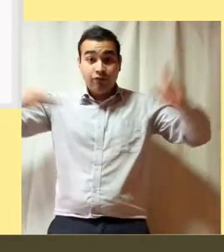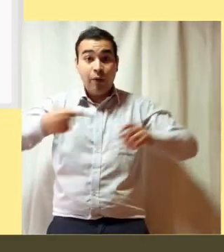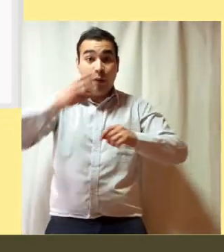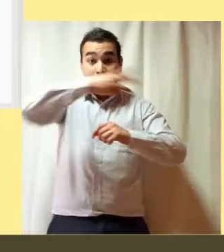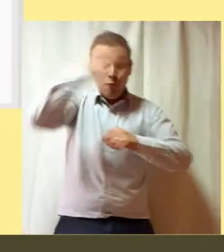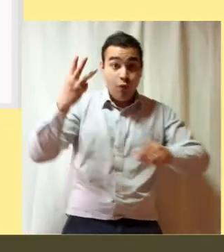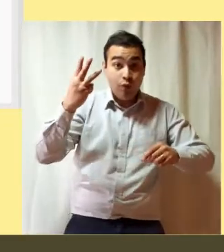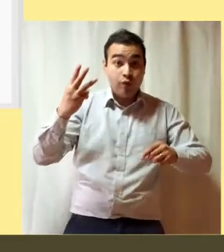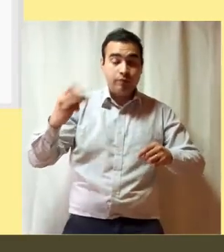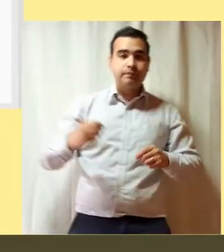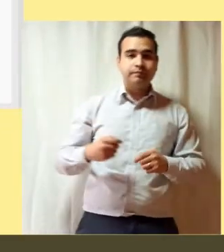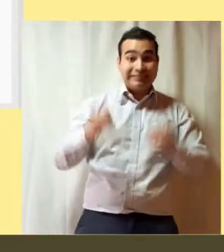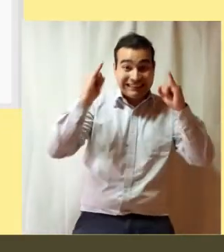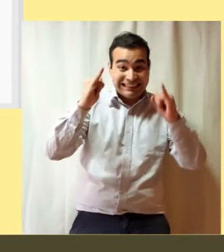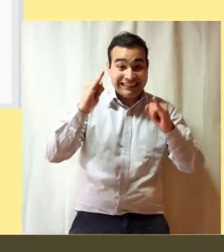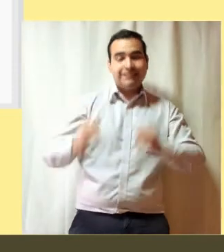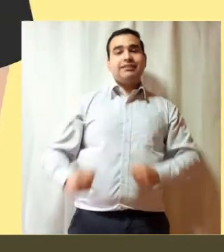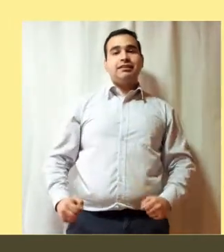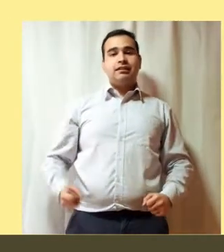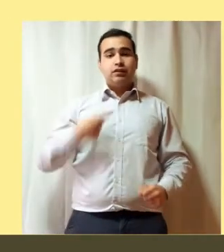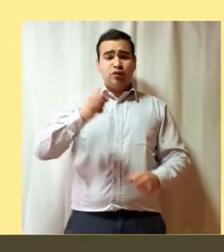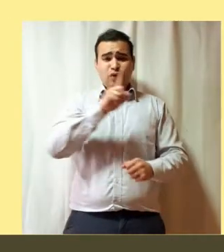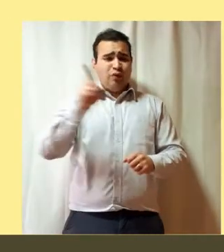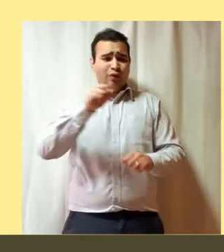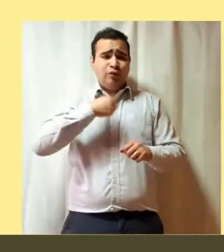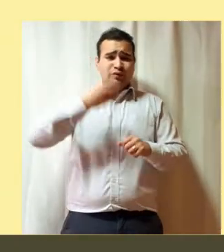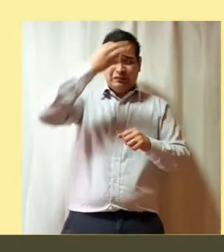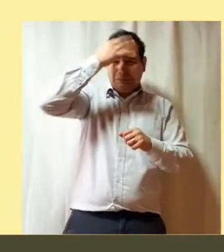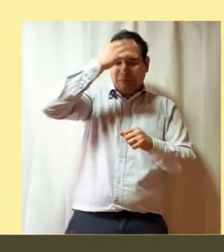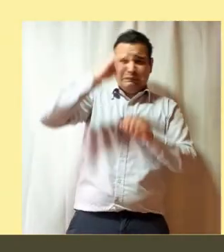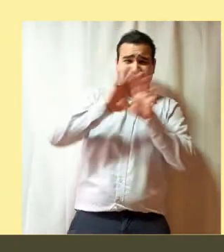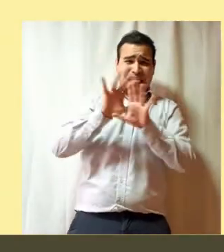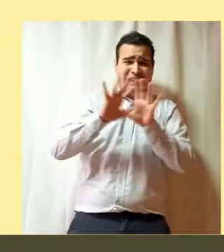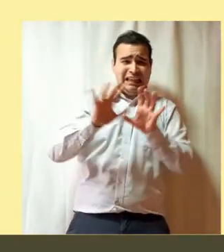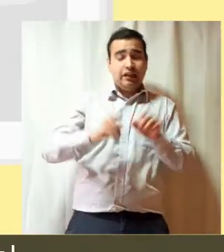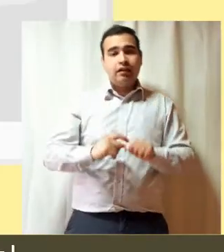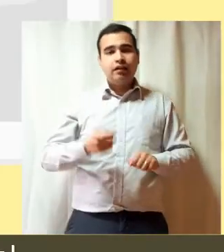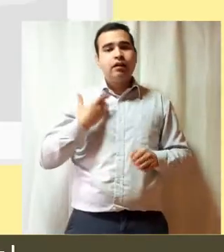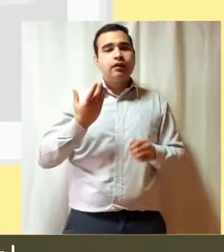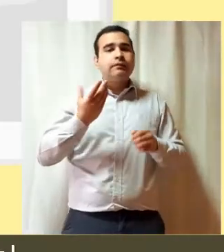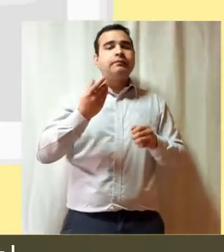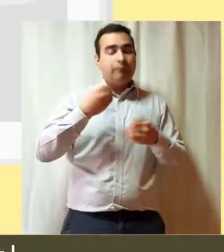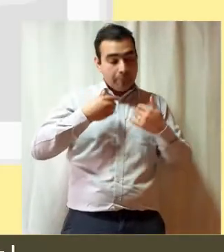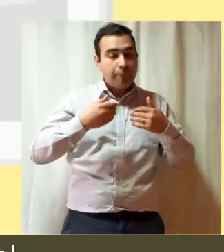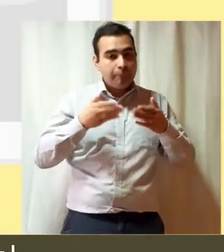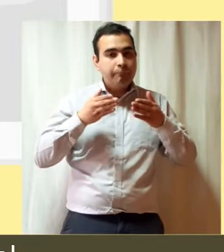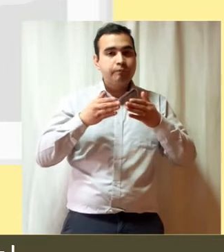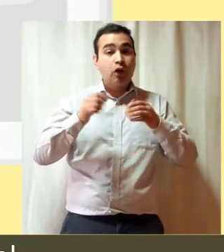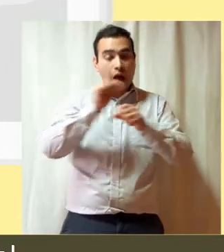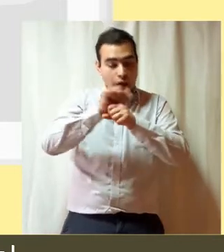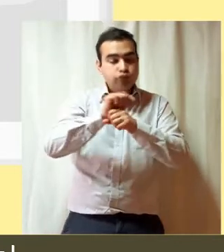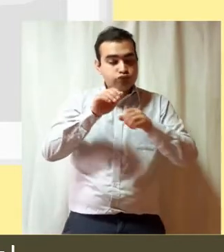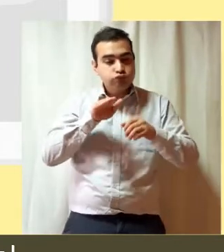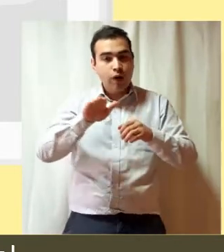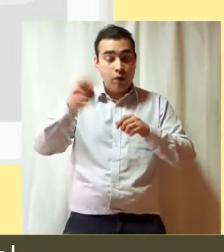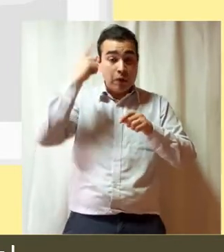¡Eh! ¡Vamos al mall! ¡Sí! Yo no voy, no me quiero contagiar Bueno, vamos Pero